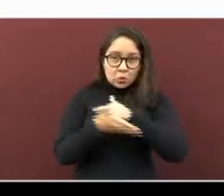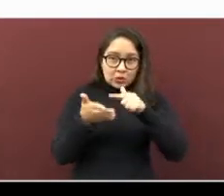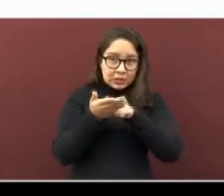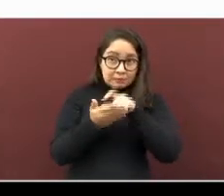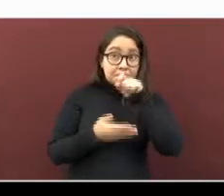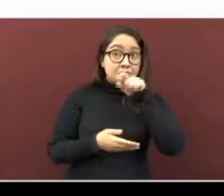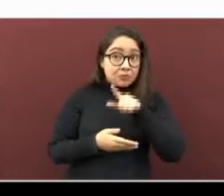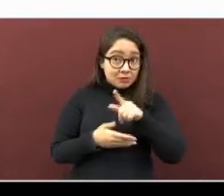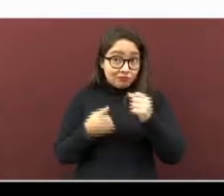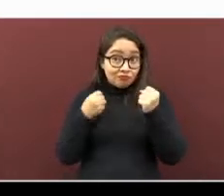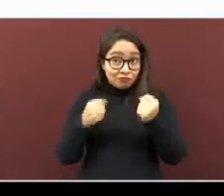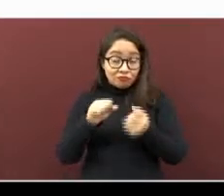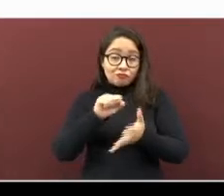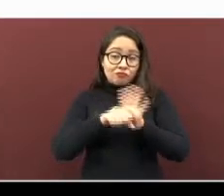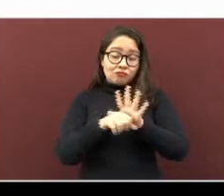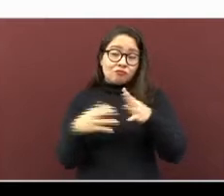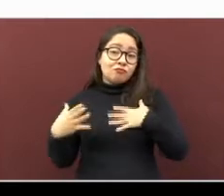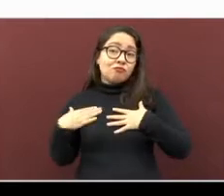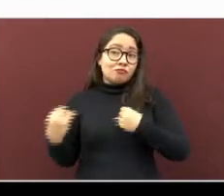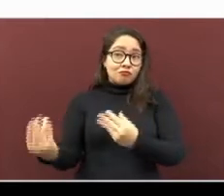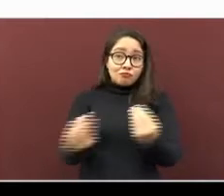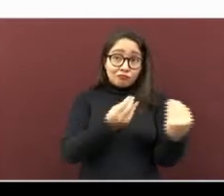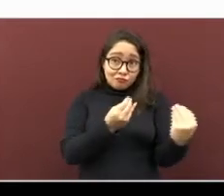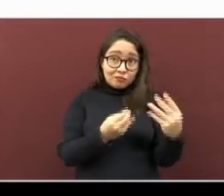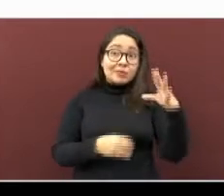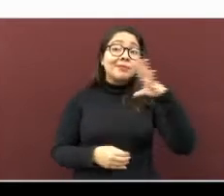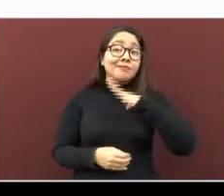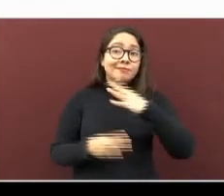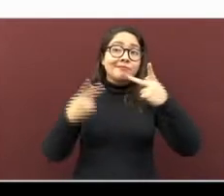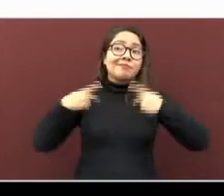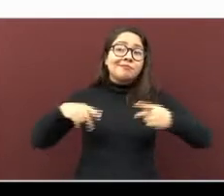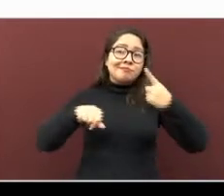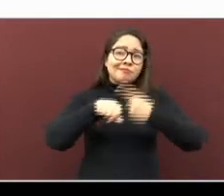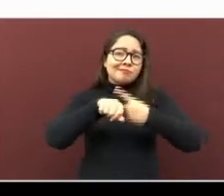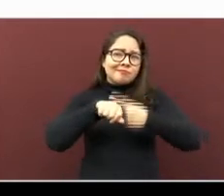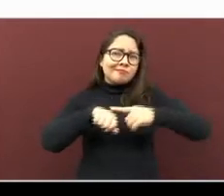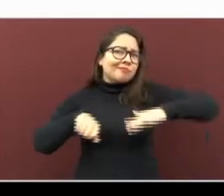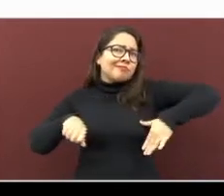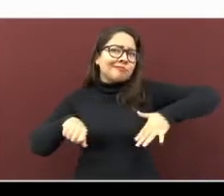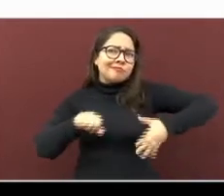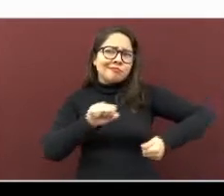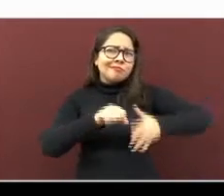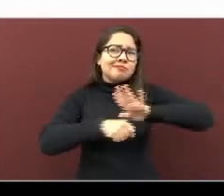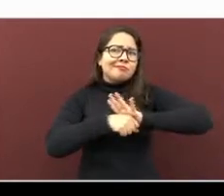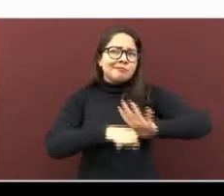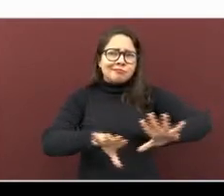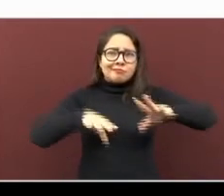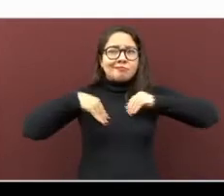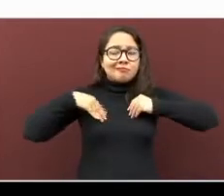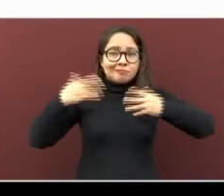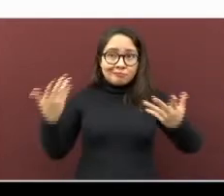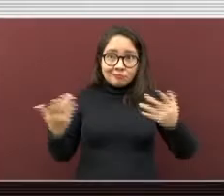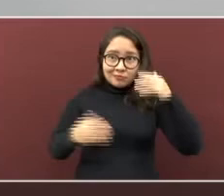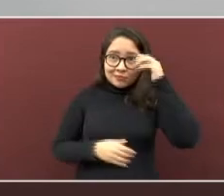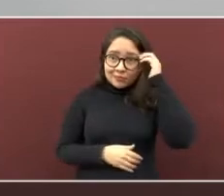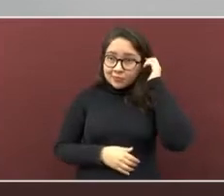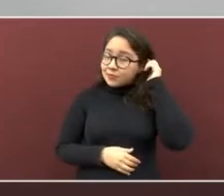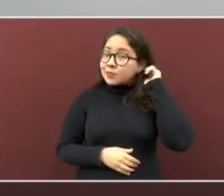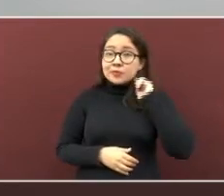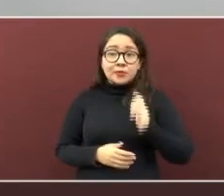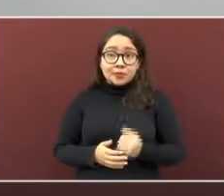igualmente tienen presencia de personas que recién desarrollaron la COVID-19.